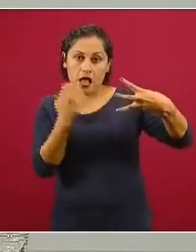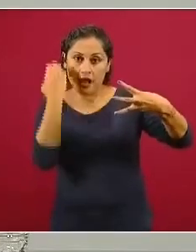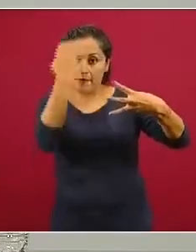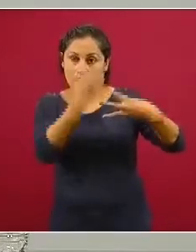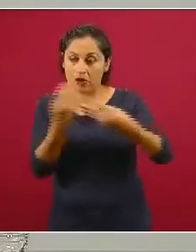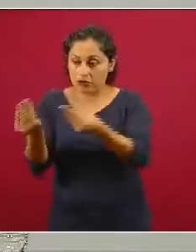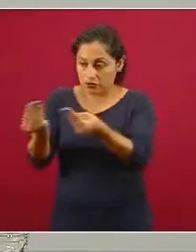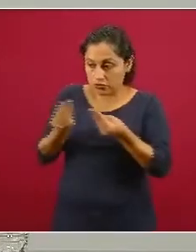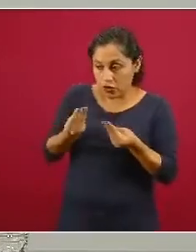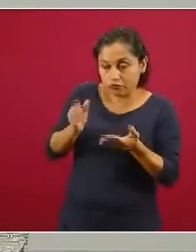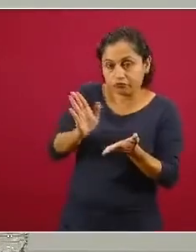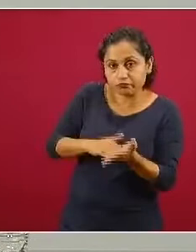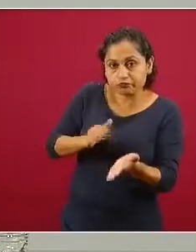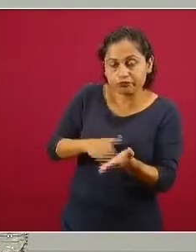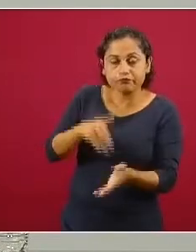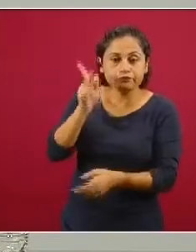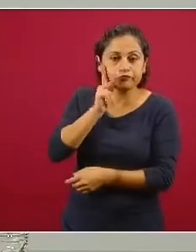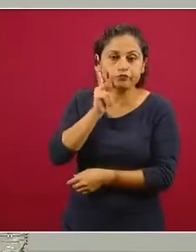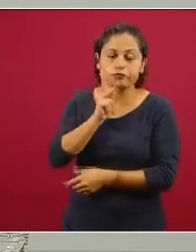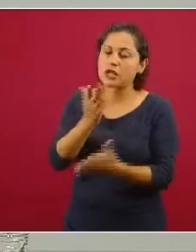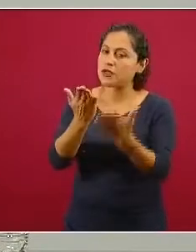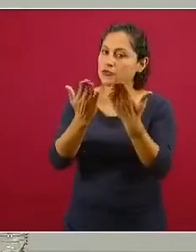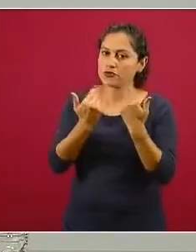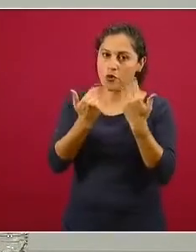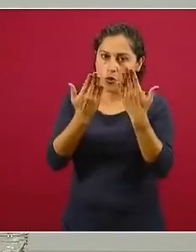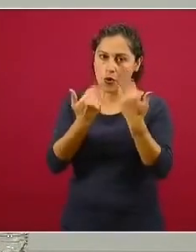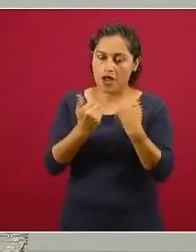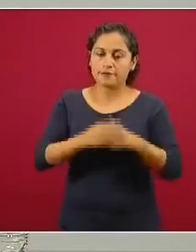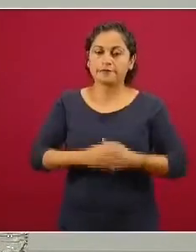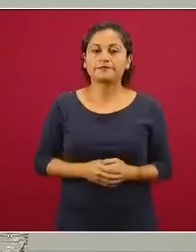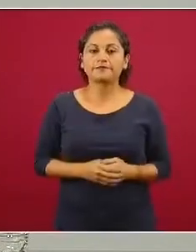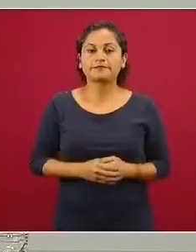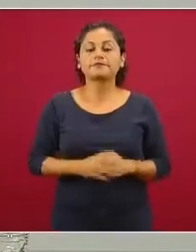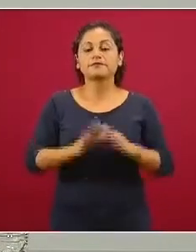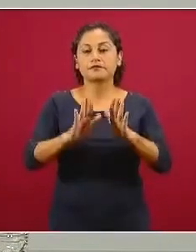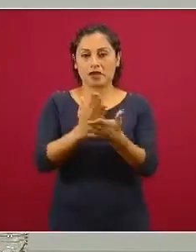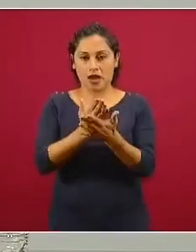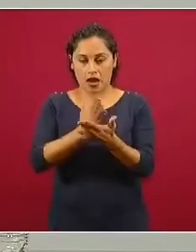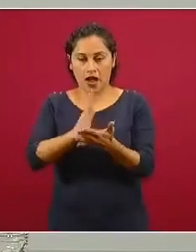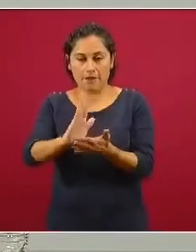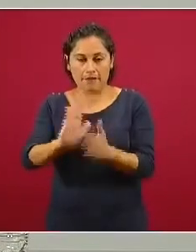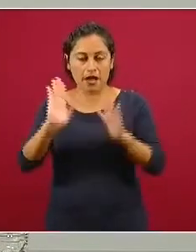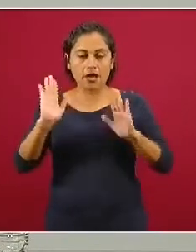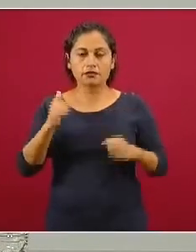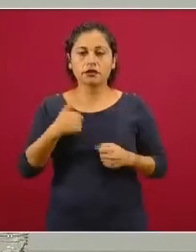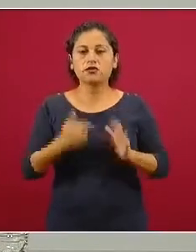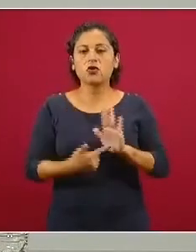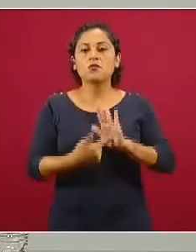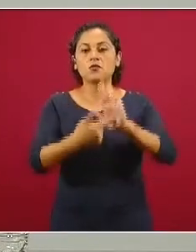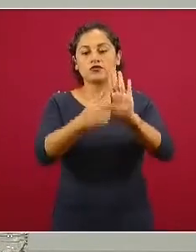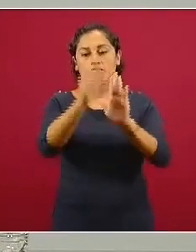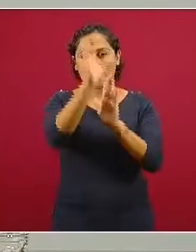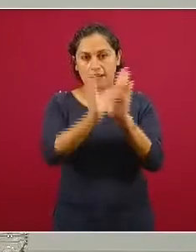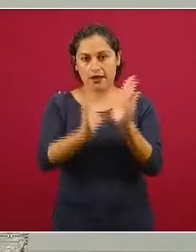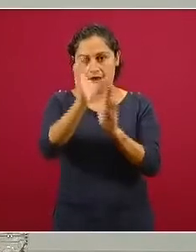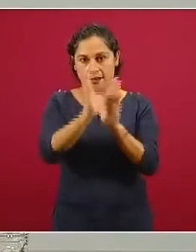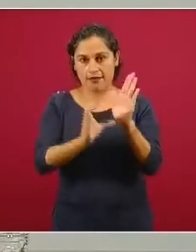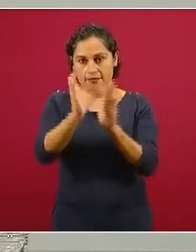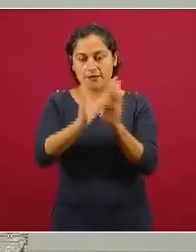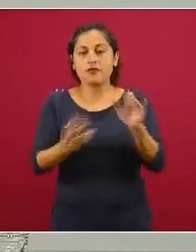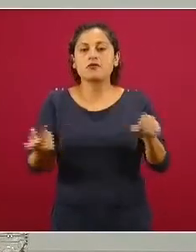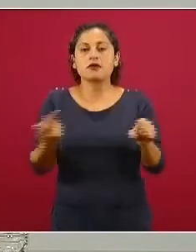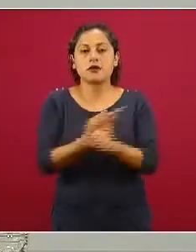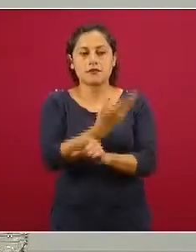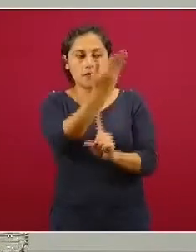Pero también me gustaría, antes de pasar a la secuencia en el calendario de cómo ha sido estudiado este